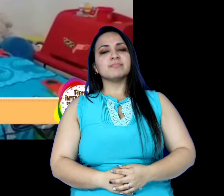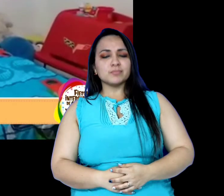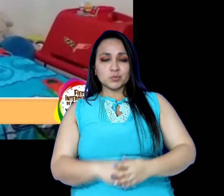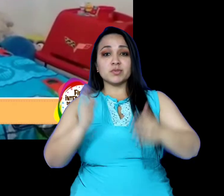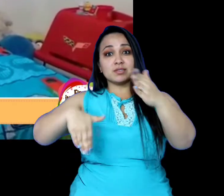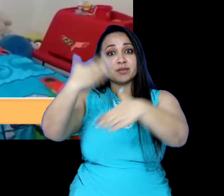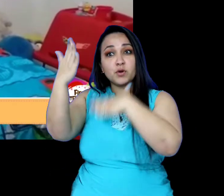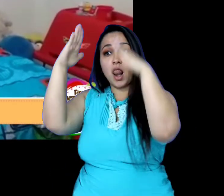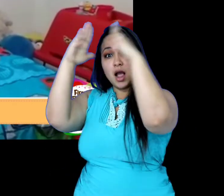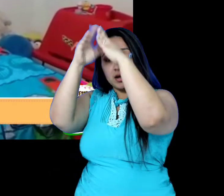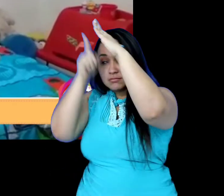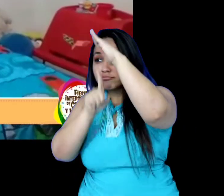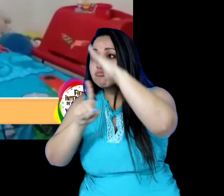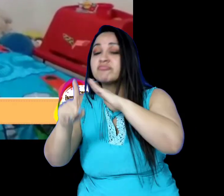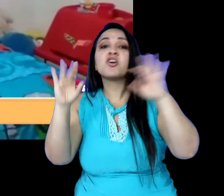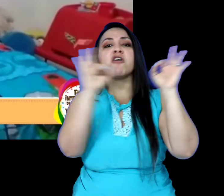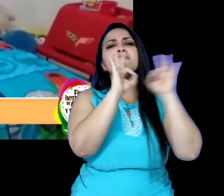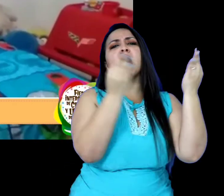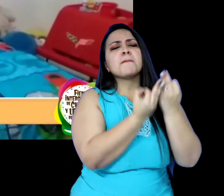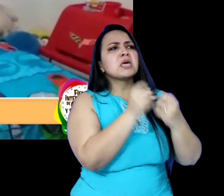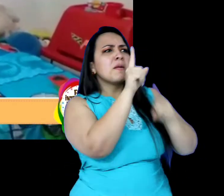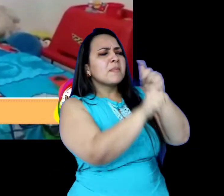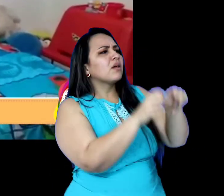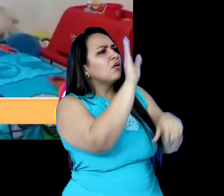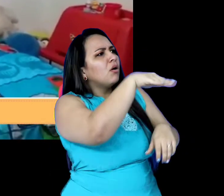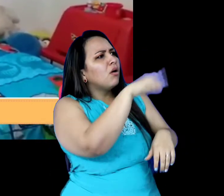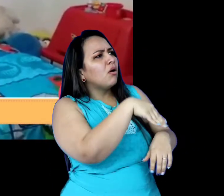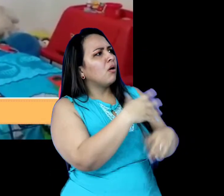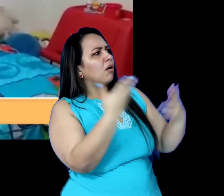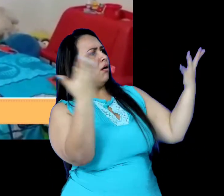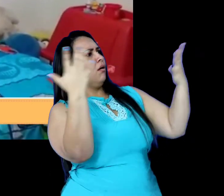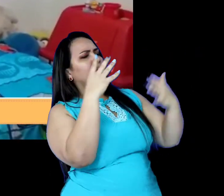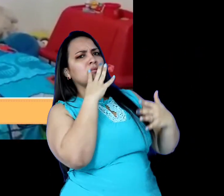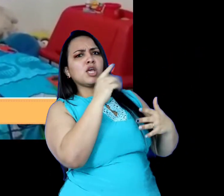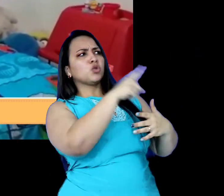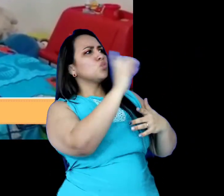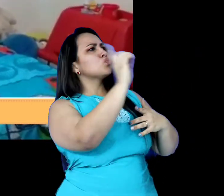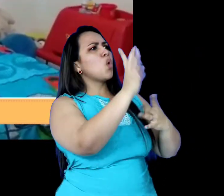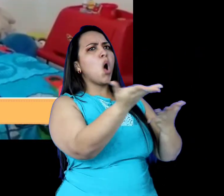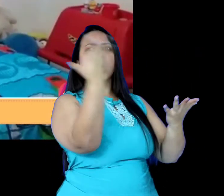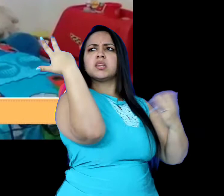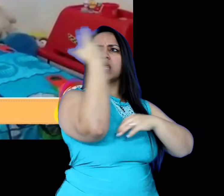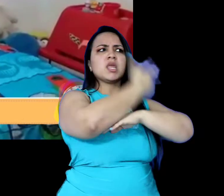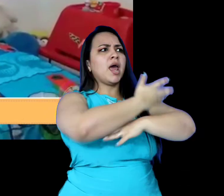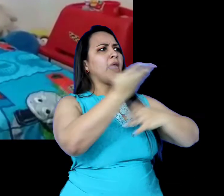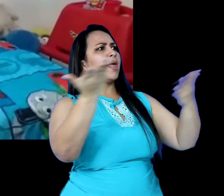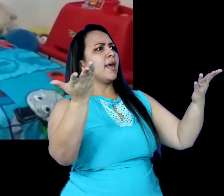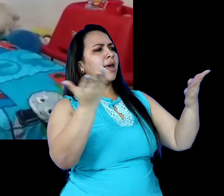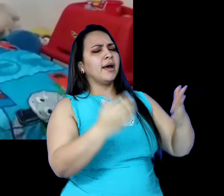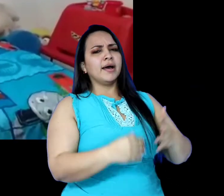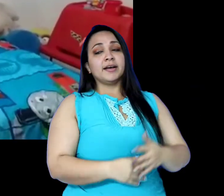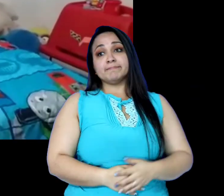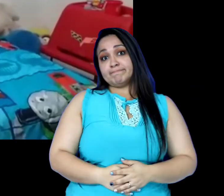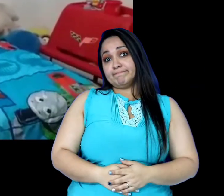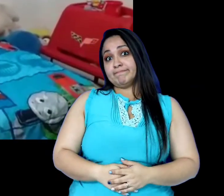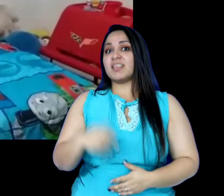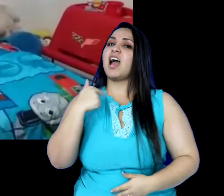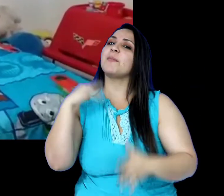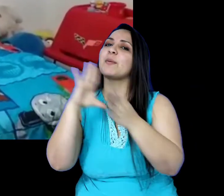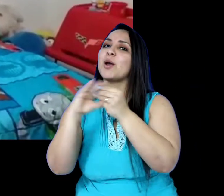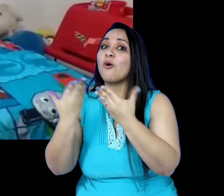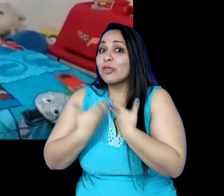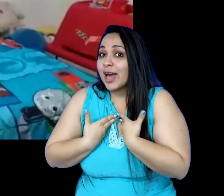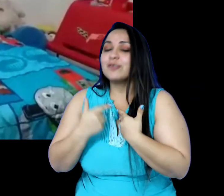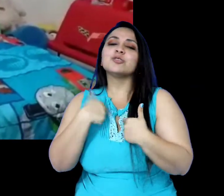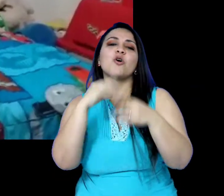casa, sus familiares le preguntaron, ¡Hombre tía, ¿dónde estabas? Como me lo contaron, te lo cuento y nada